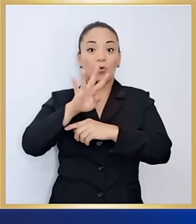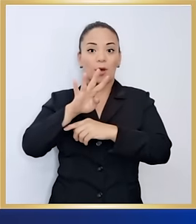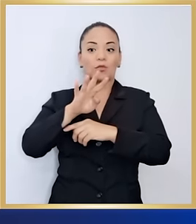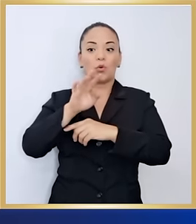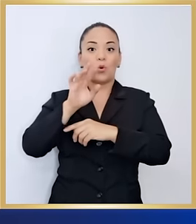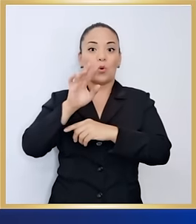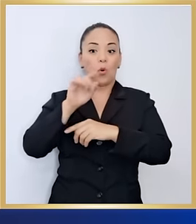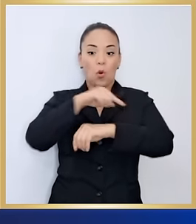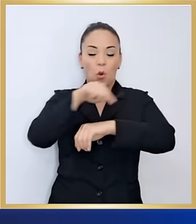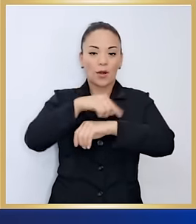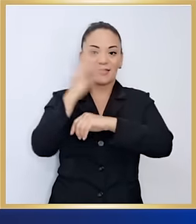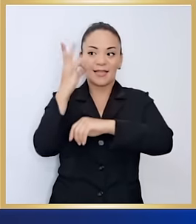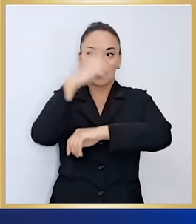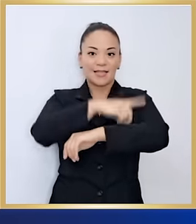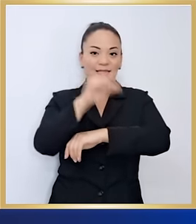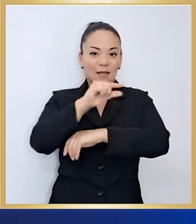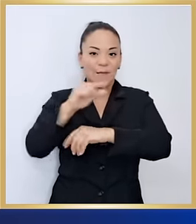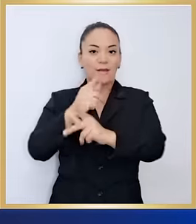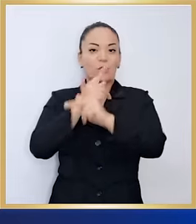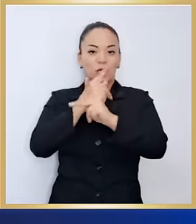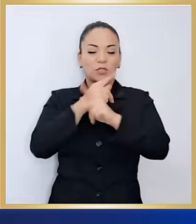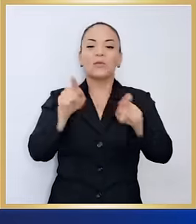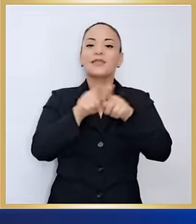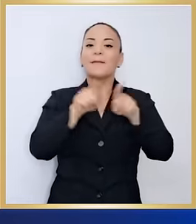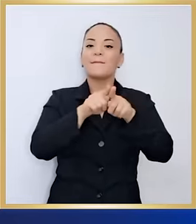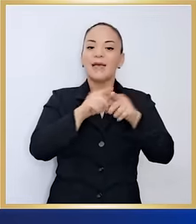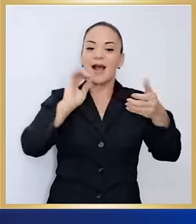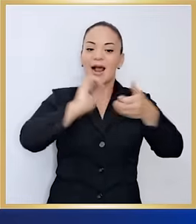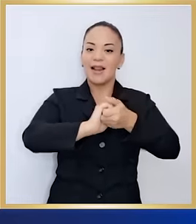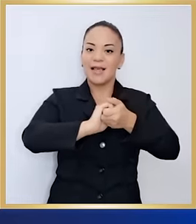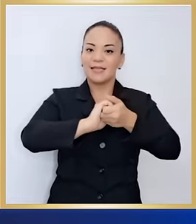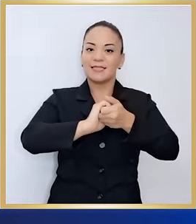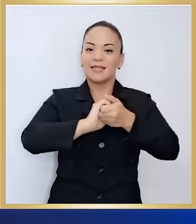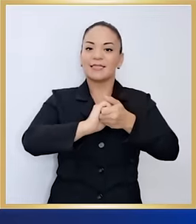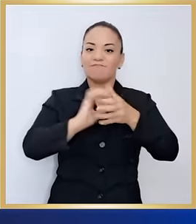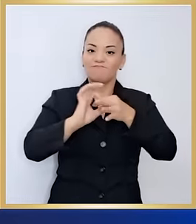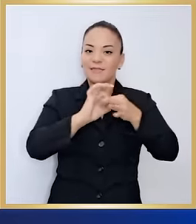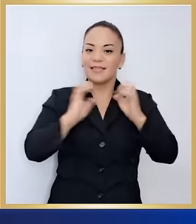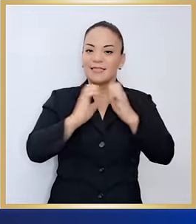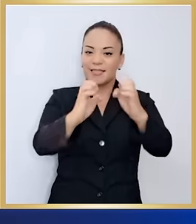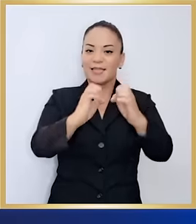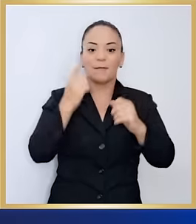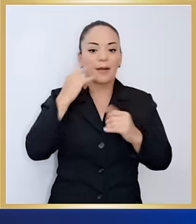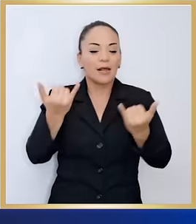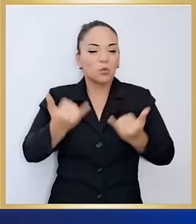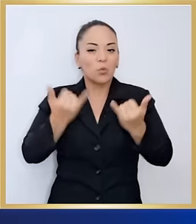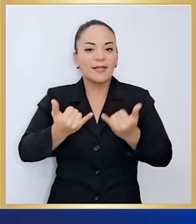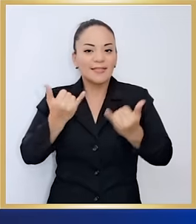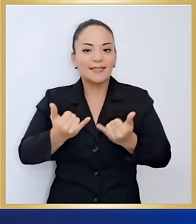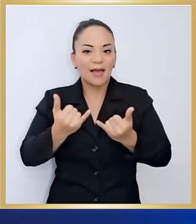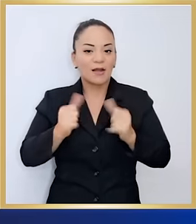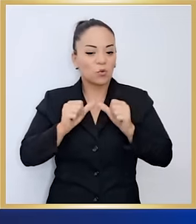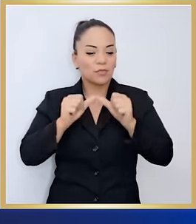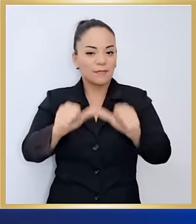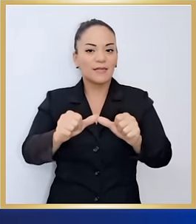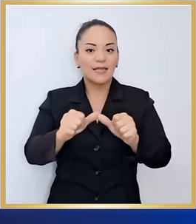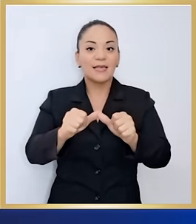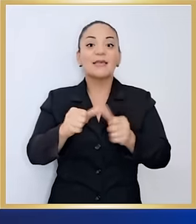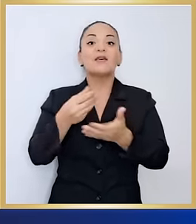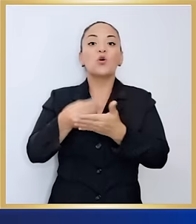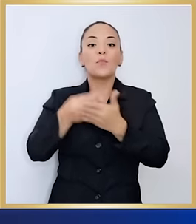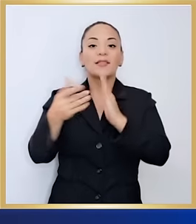para una protección 24-7. También hemos establecido alianzas estratégicas que nos permiten la actualización